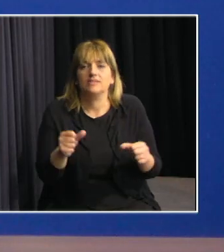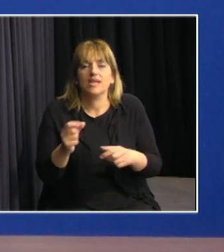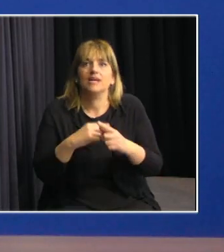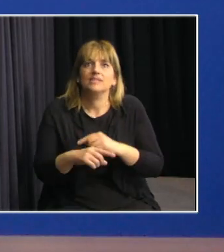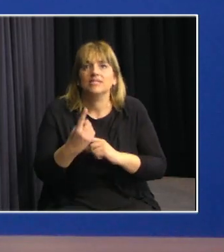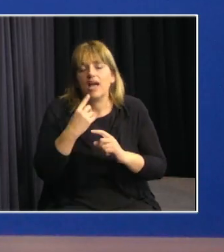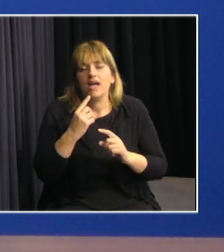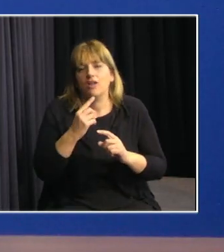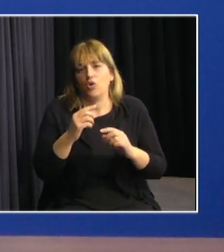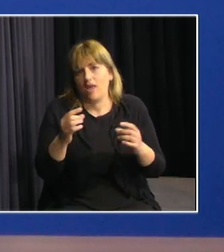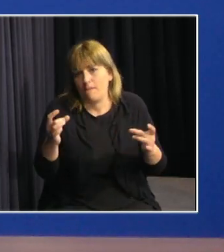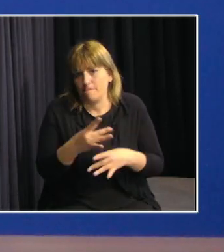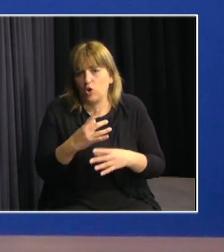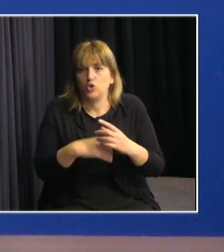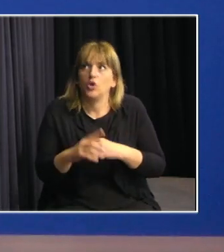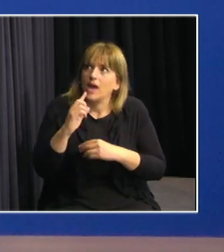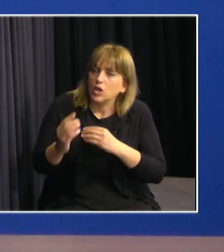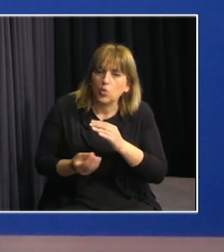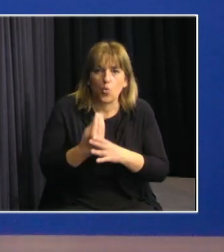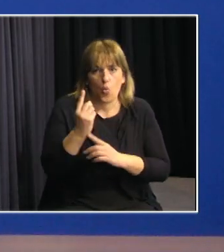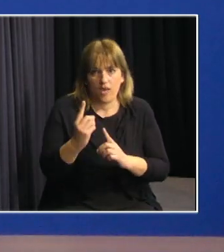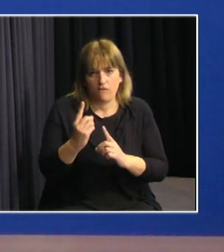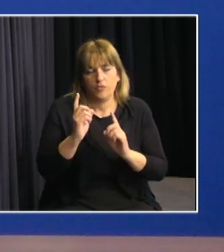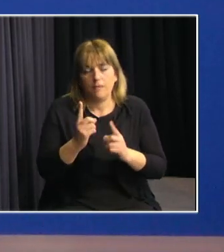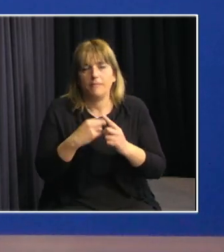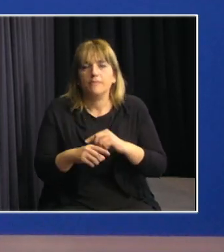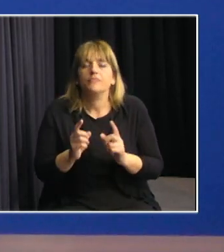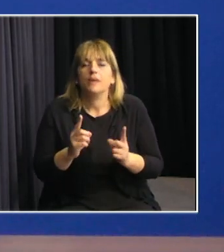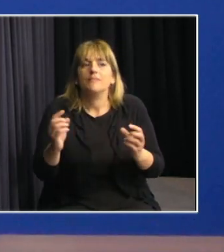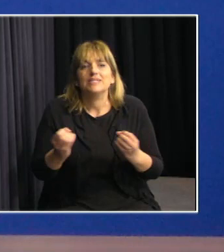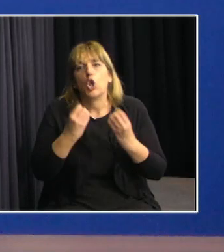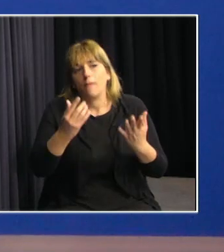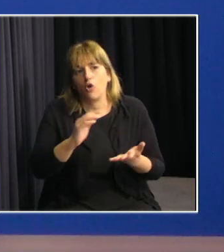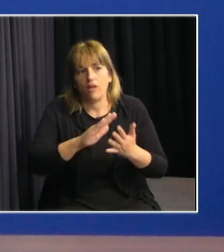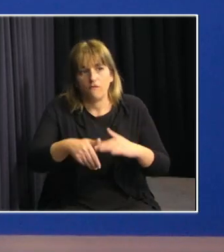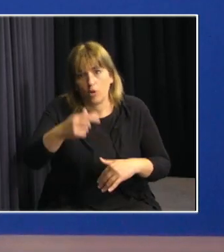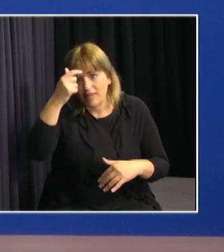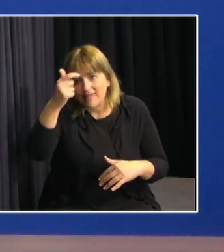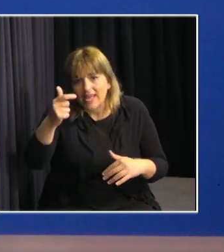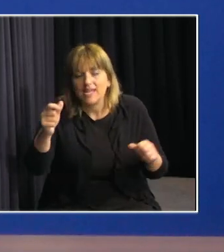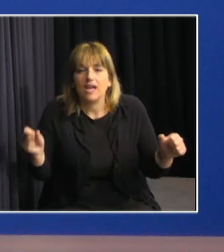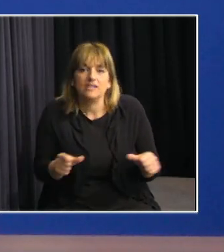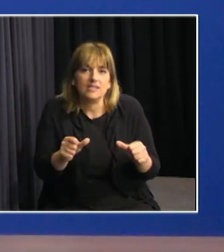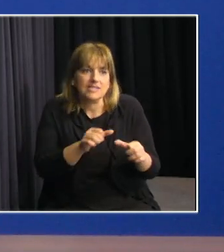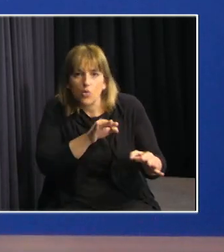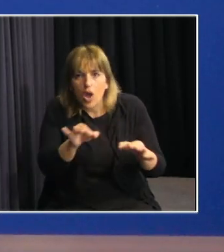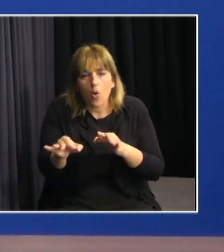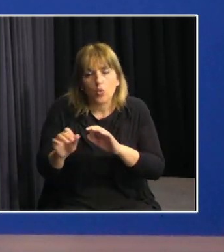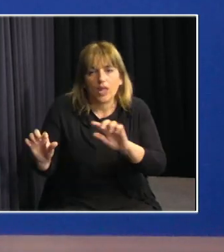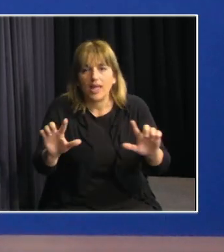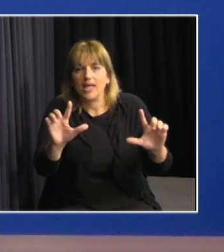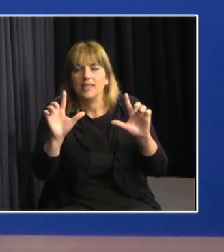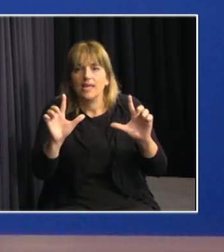existentes y se incorporan nuevos. Además, se los mejora técnicamente y se realizan ajustes estéticos